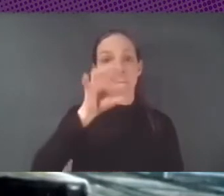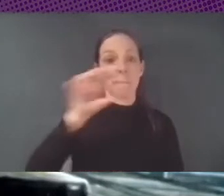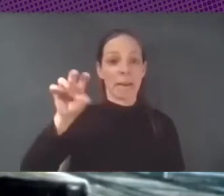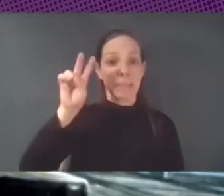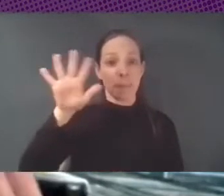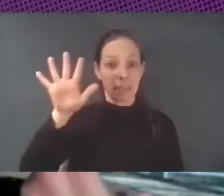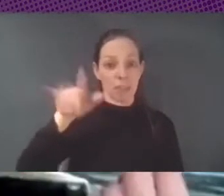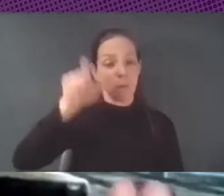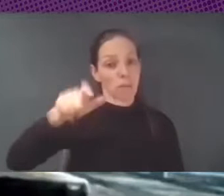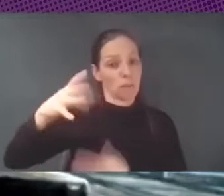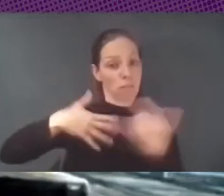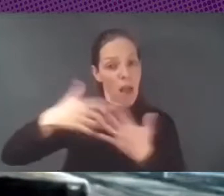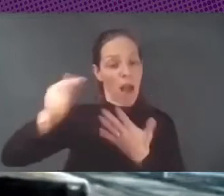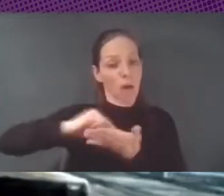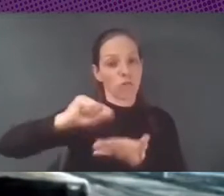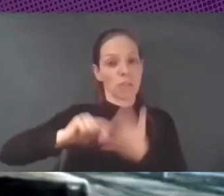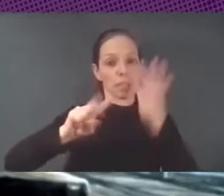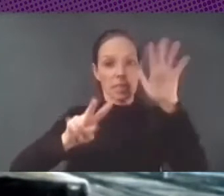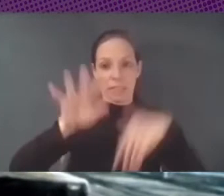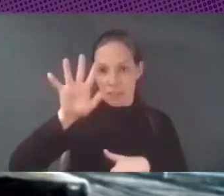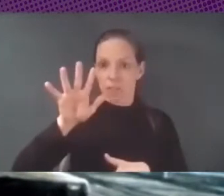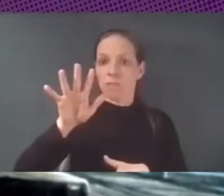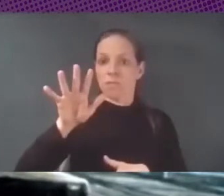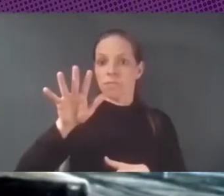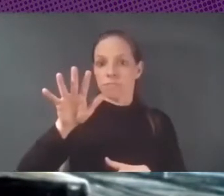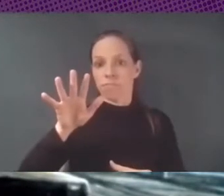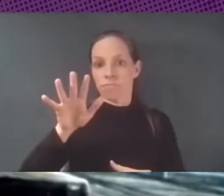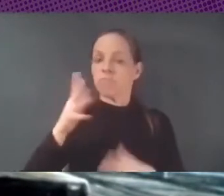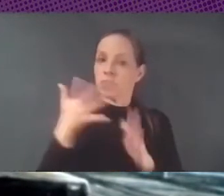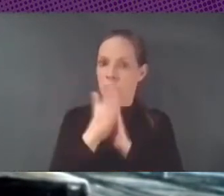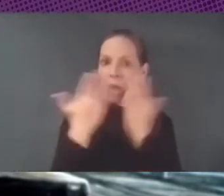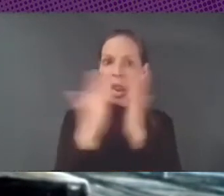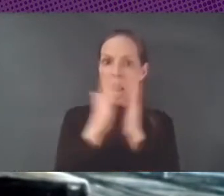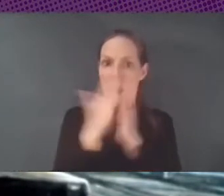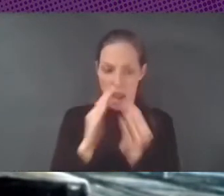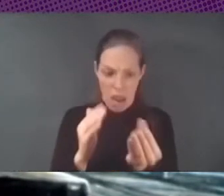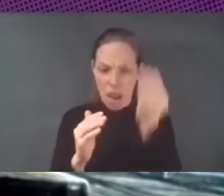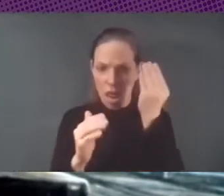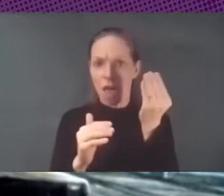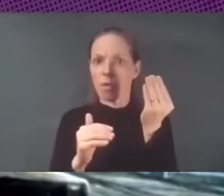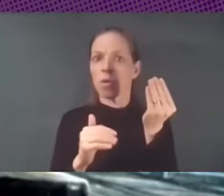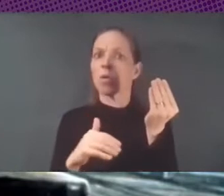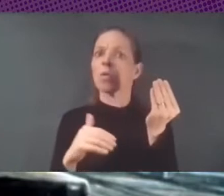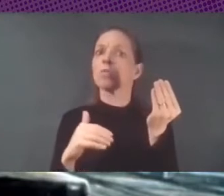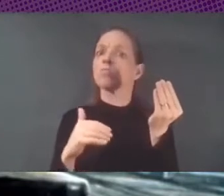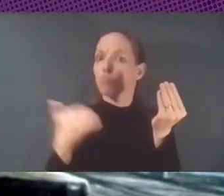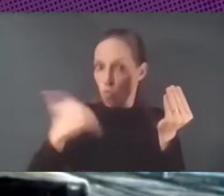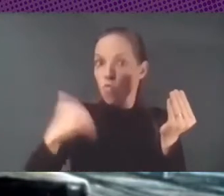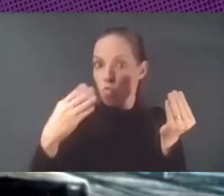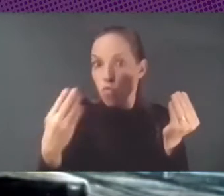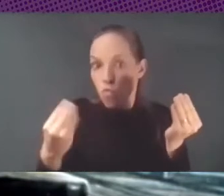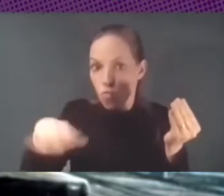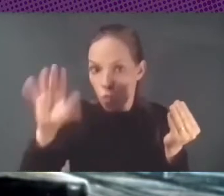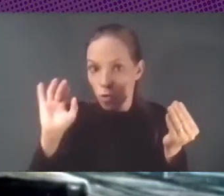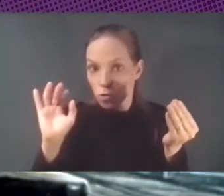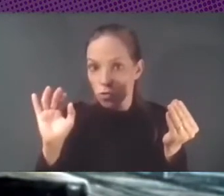autores. que es bastante, dicho así, sobre todo para un libro, es bastante, es mucho, y también es